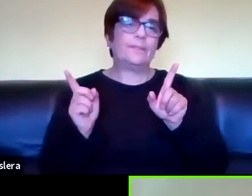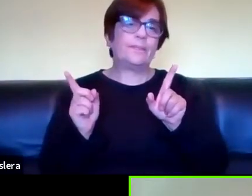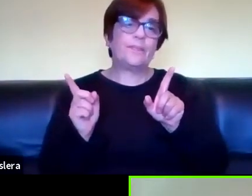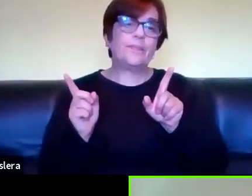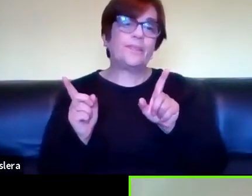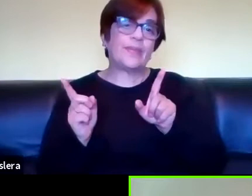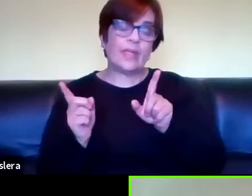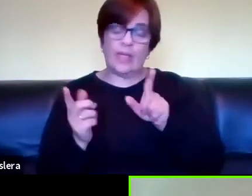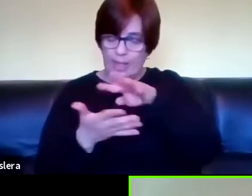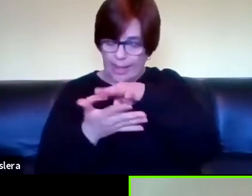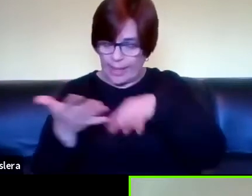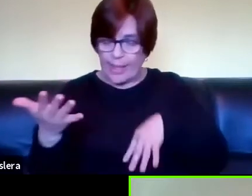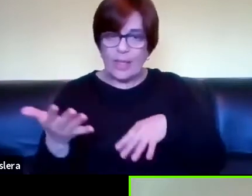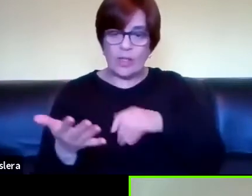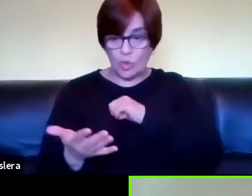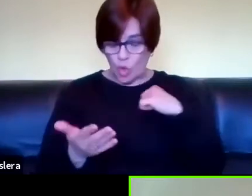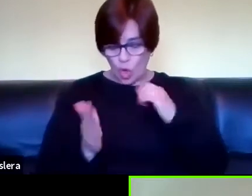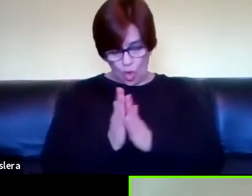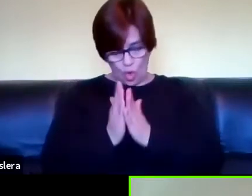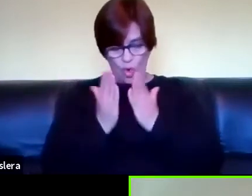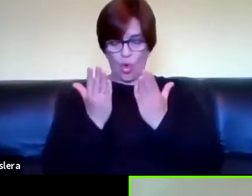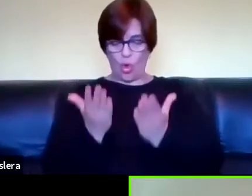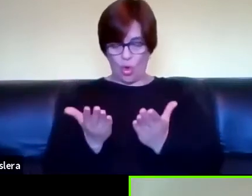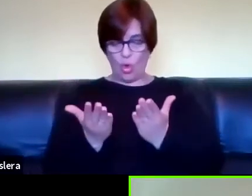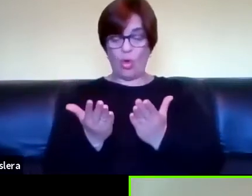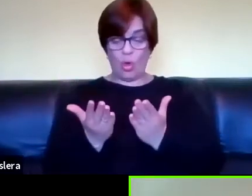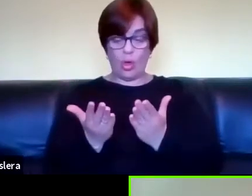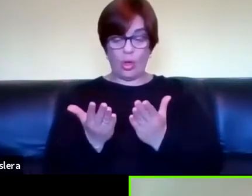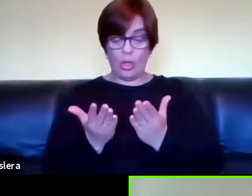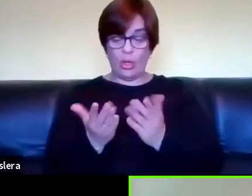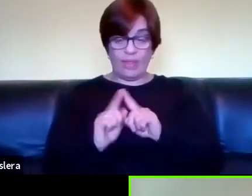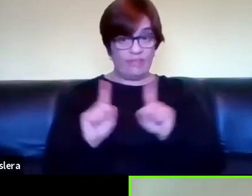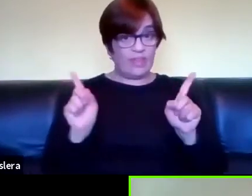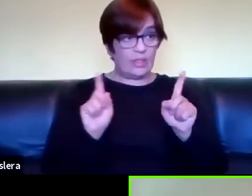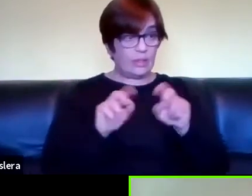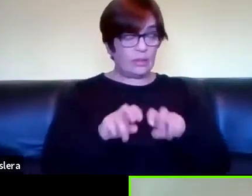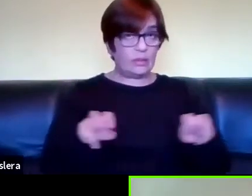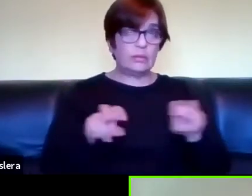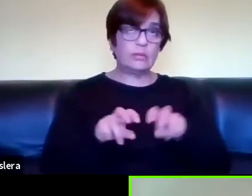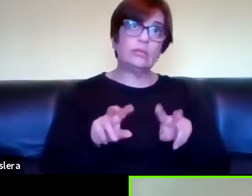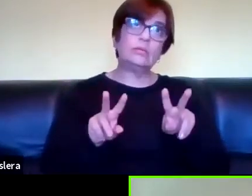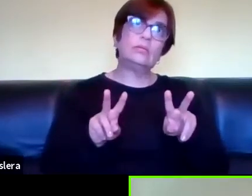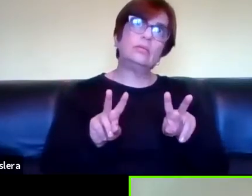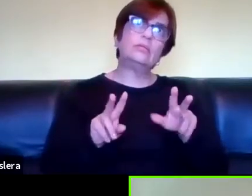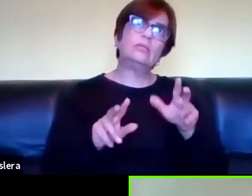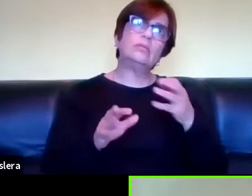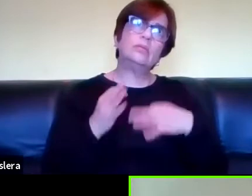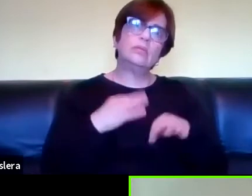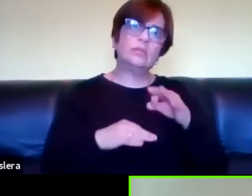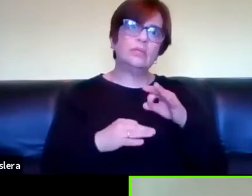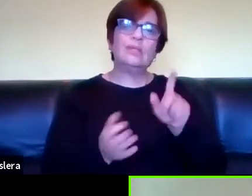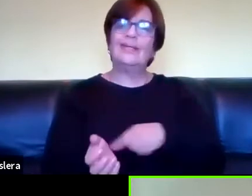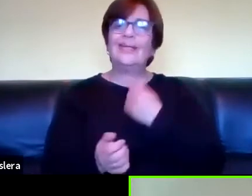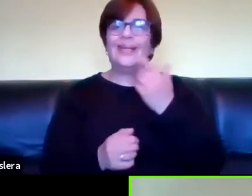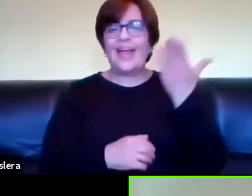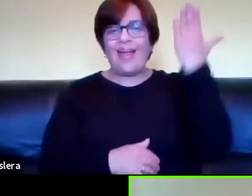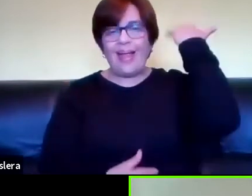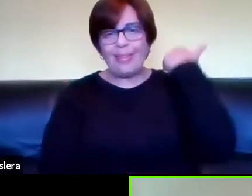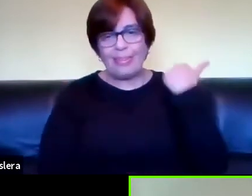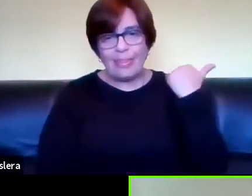interpretar un texto en soledad y estar en compañía de otro para pensar sobre un texto ¿no? porque estaban acostumbrados a que era